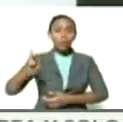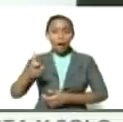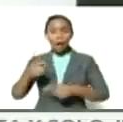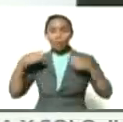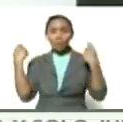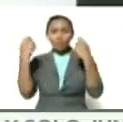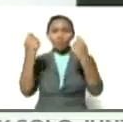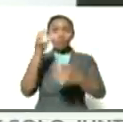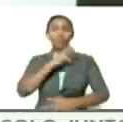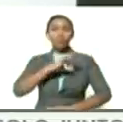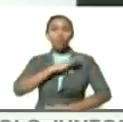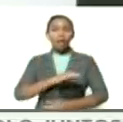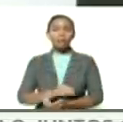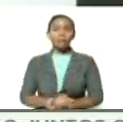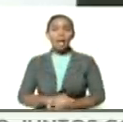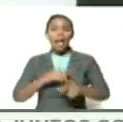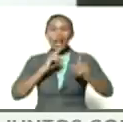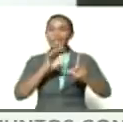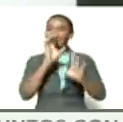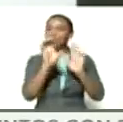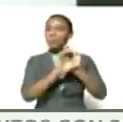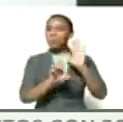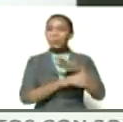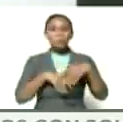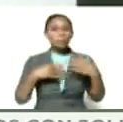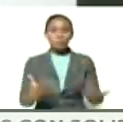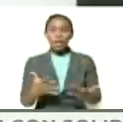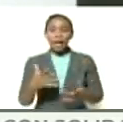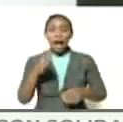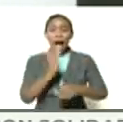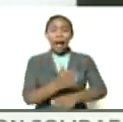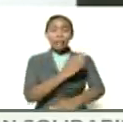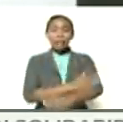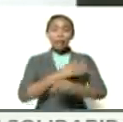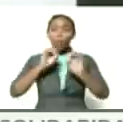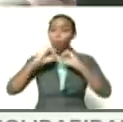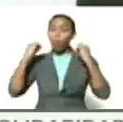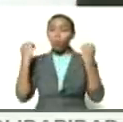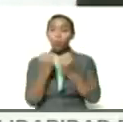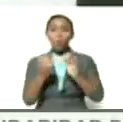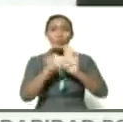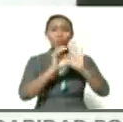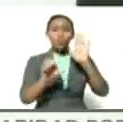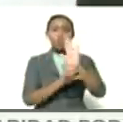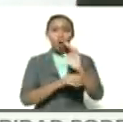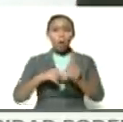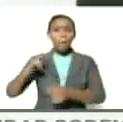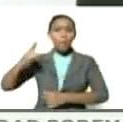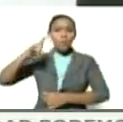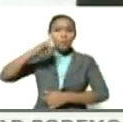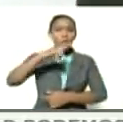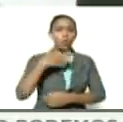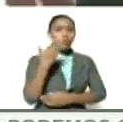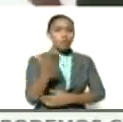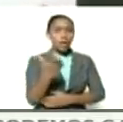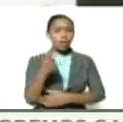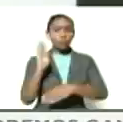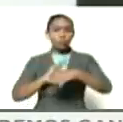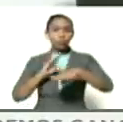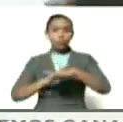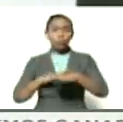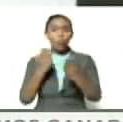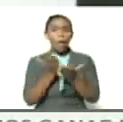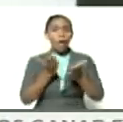Innovación Social. Este curso, presidente, es la antesala, es el curso piloto de lo que usted ha convocado como la